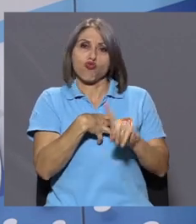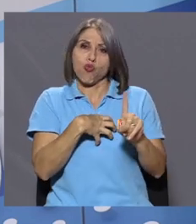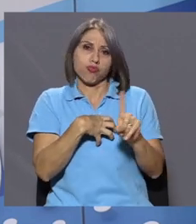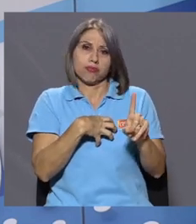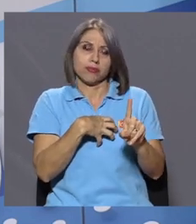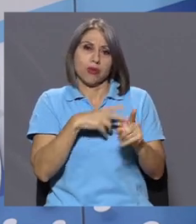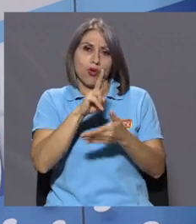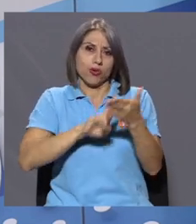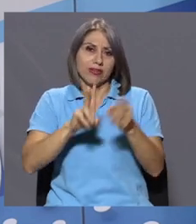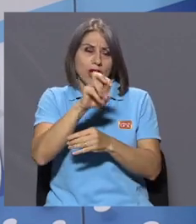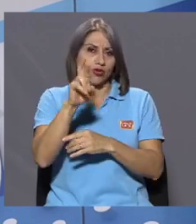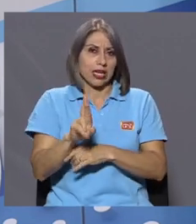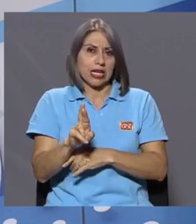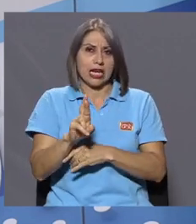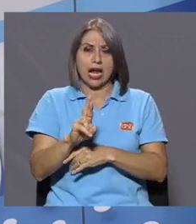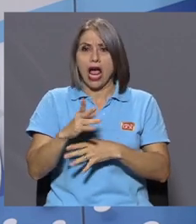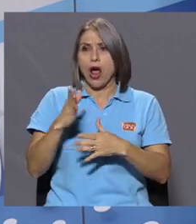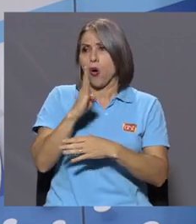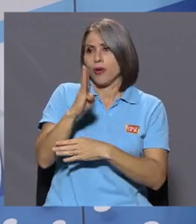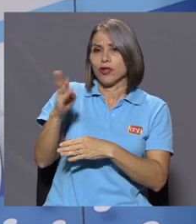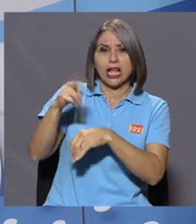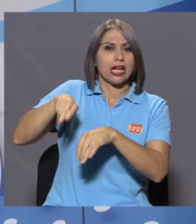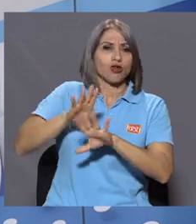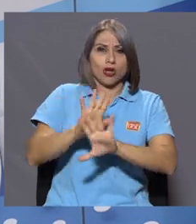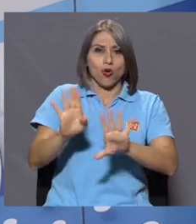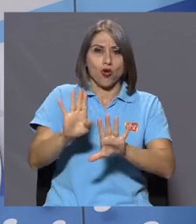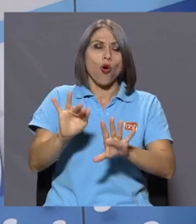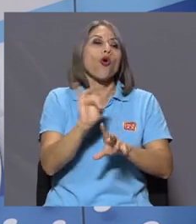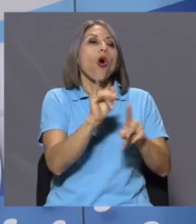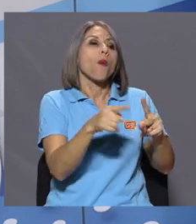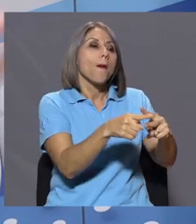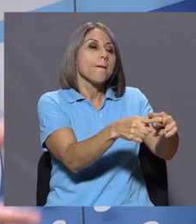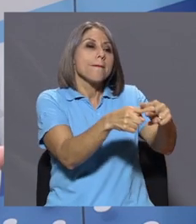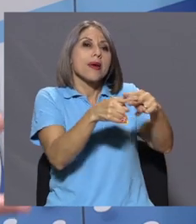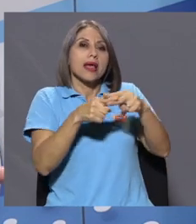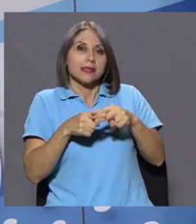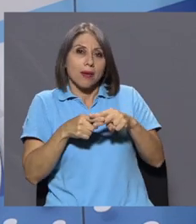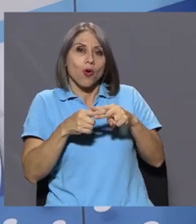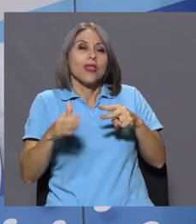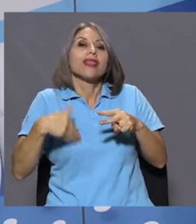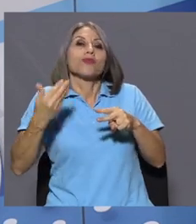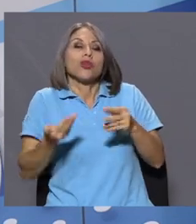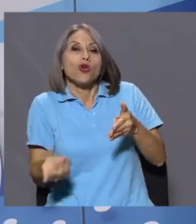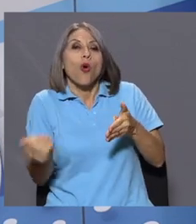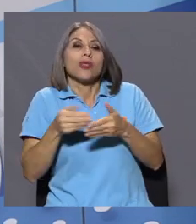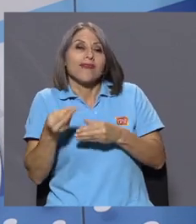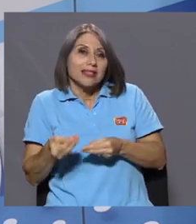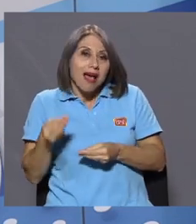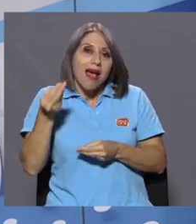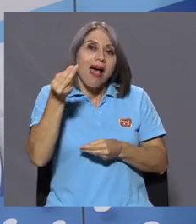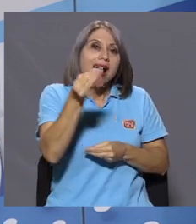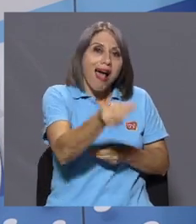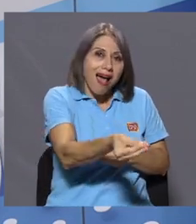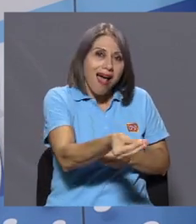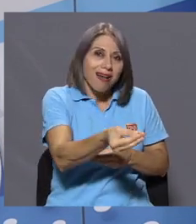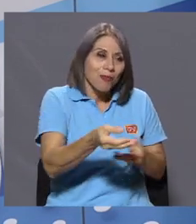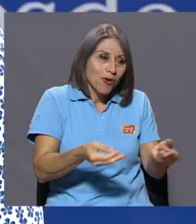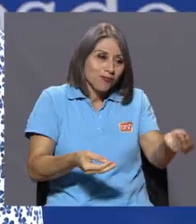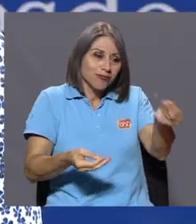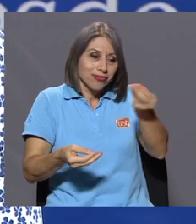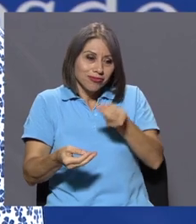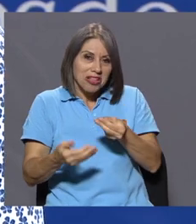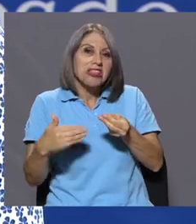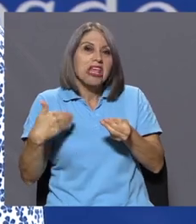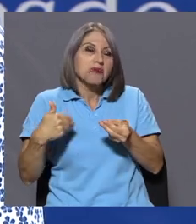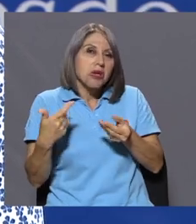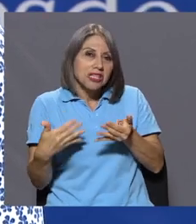de la Universidad de Costa Rica. Ni de la Biblioteca Nacional. No. Los materiales se les van a regresar a estas personas porque sabemos que son muy importantes para